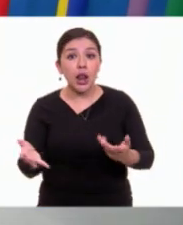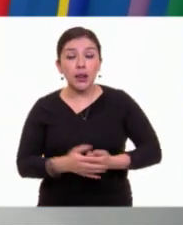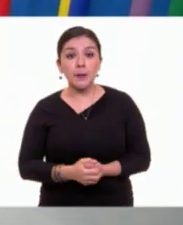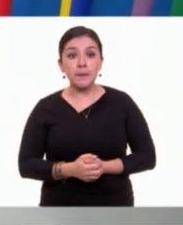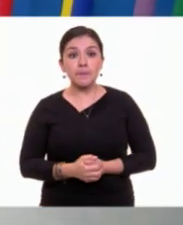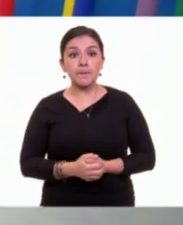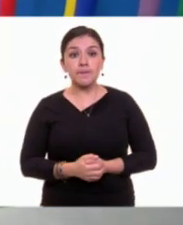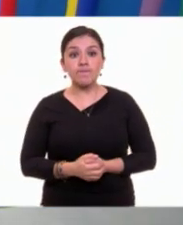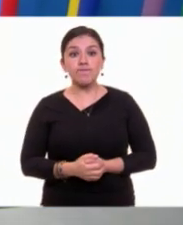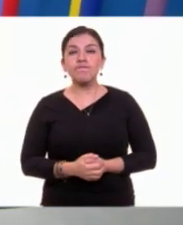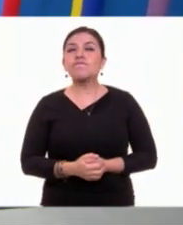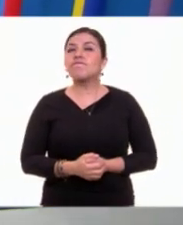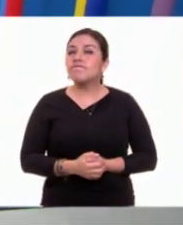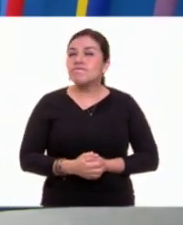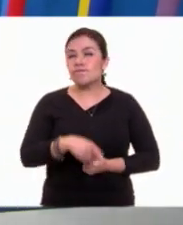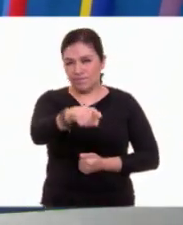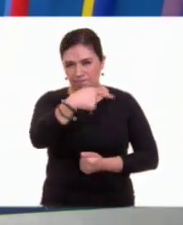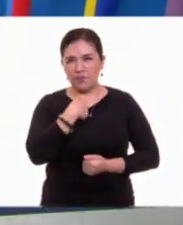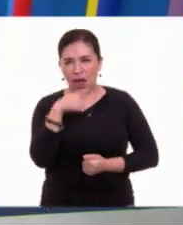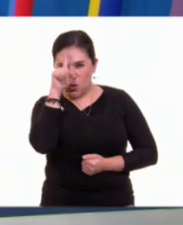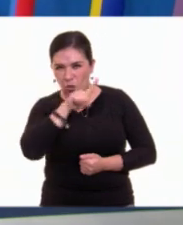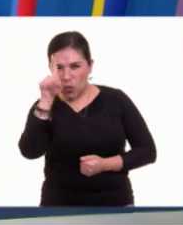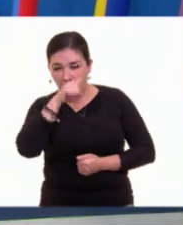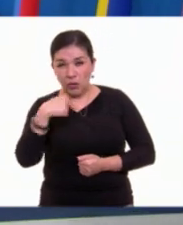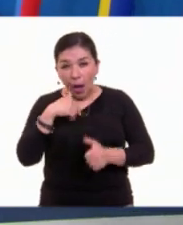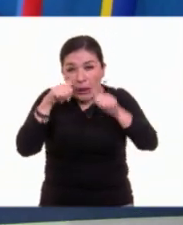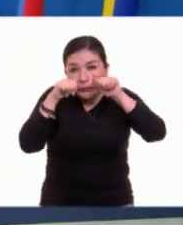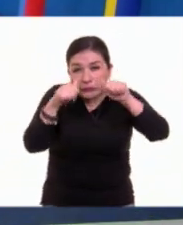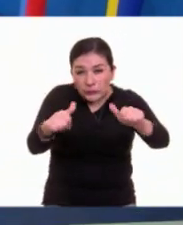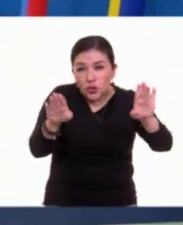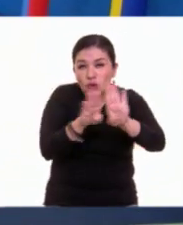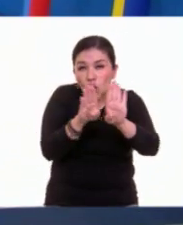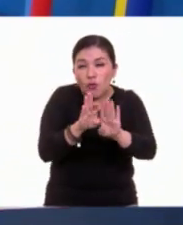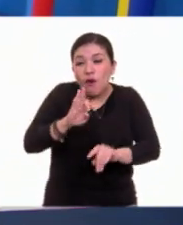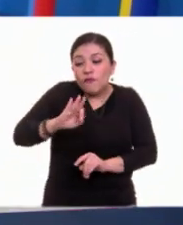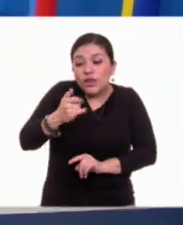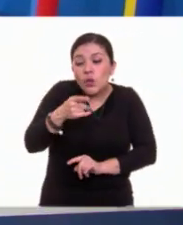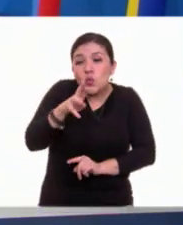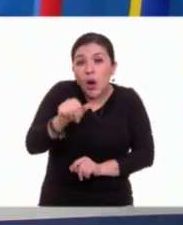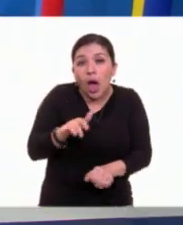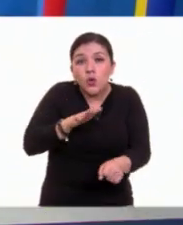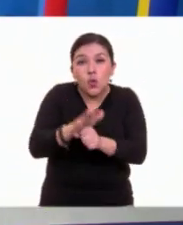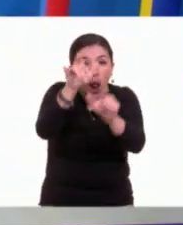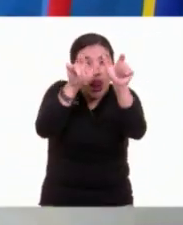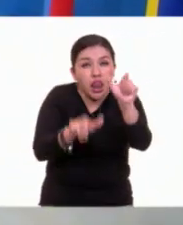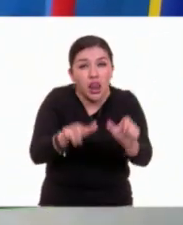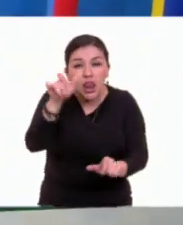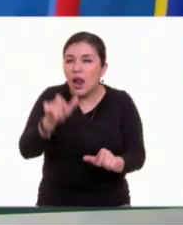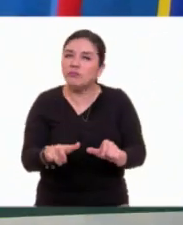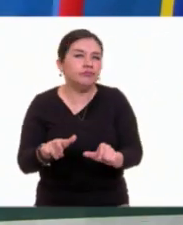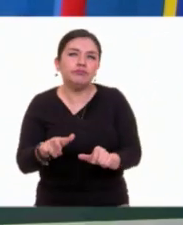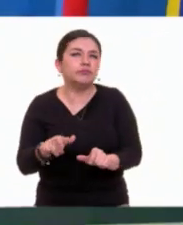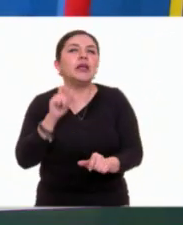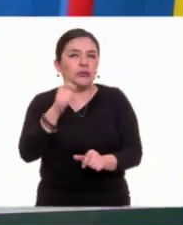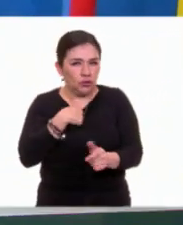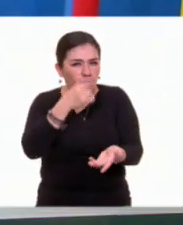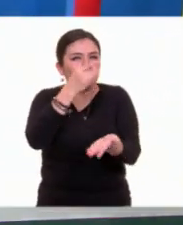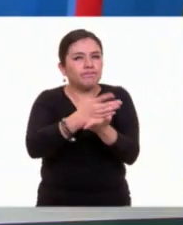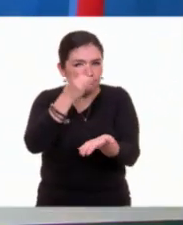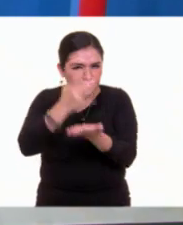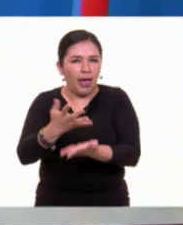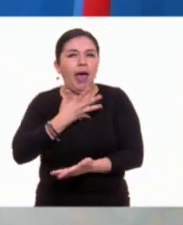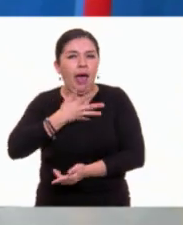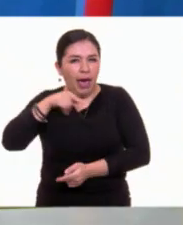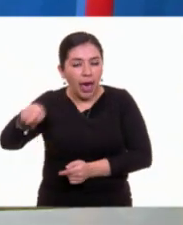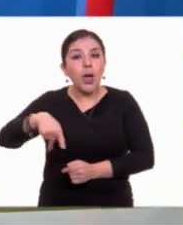Bueno, como me lo recomendaste, no me enfoqué en figuras literarias o retóricas que sí identifiqué esta vez,